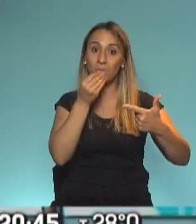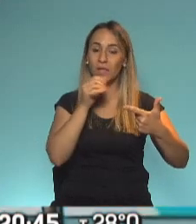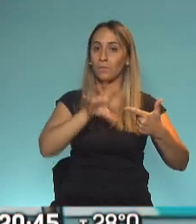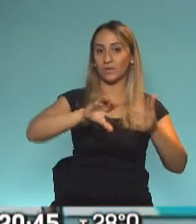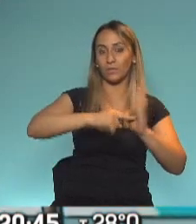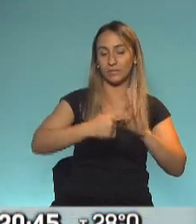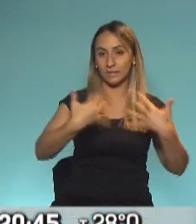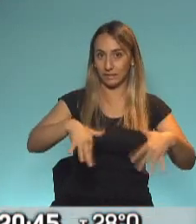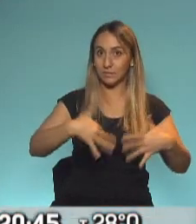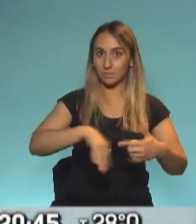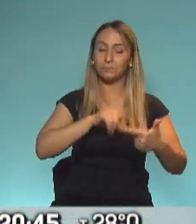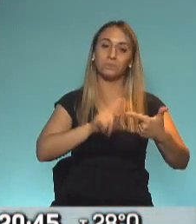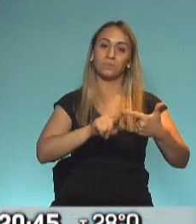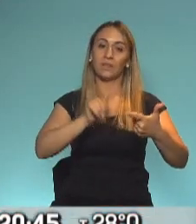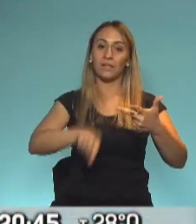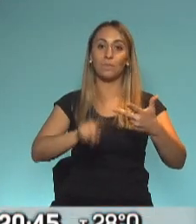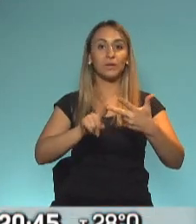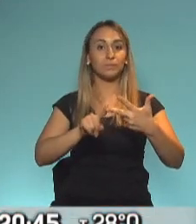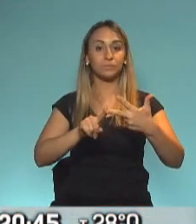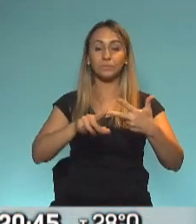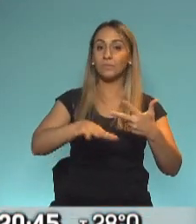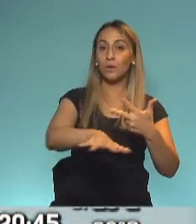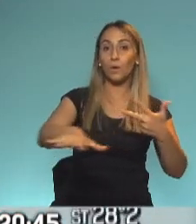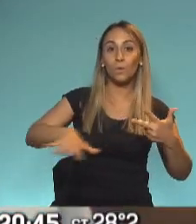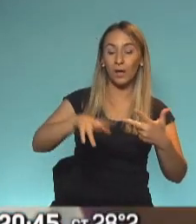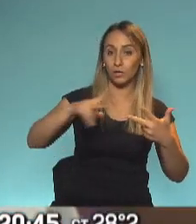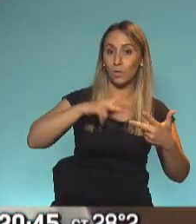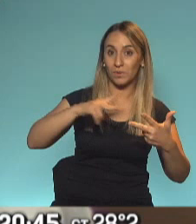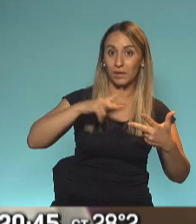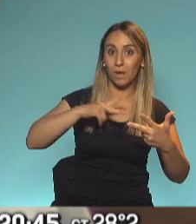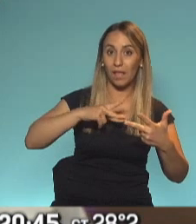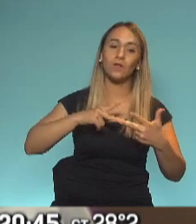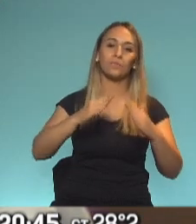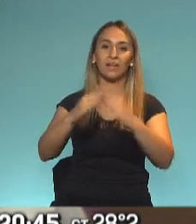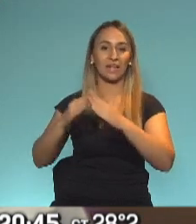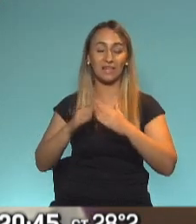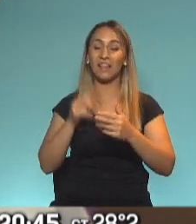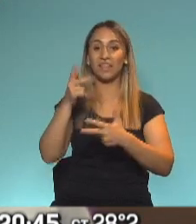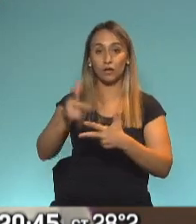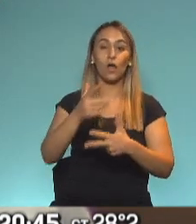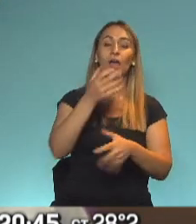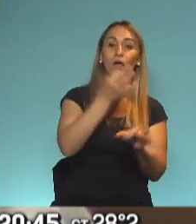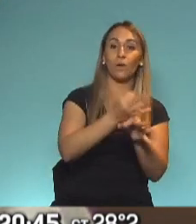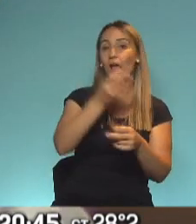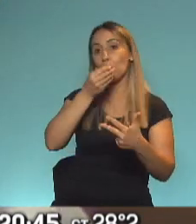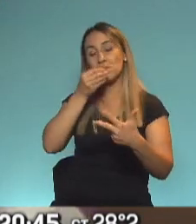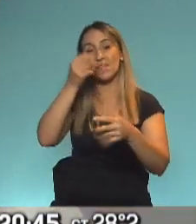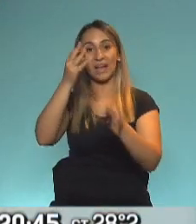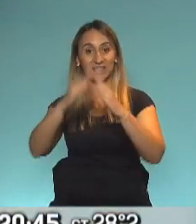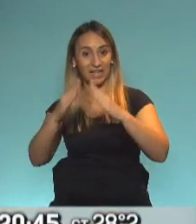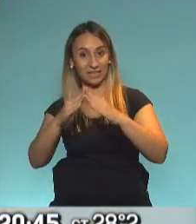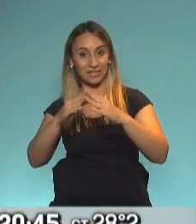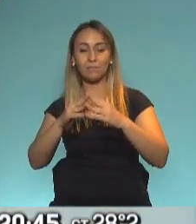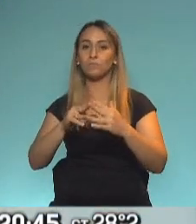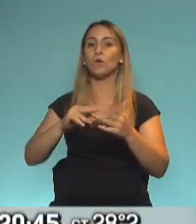provincia de Buenos Aires, y regularizar los barrios privados, ahí tenés techo. Él dijo, escuela, comida, techo, resolver los problemas